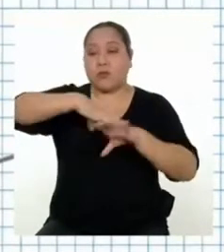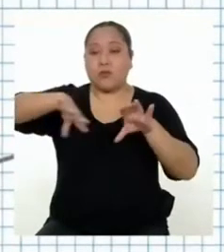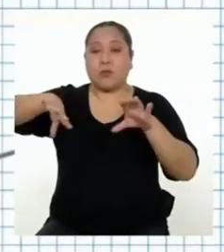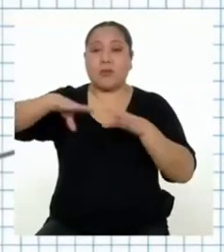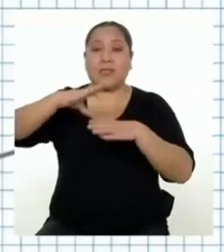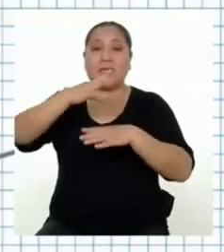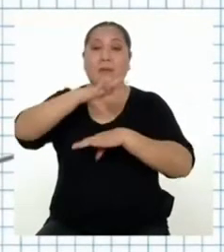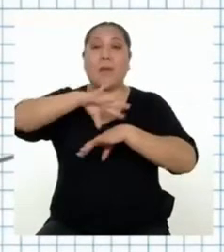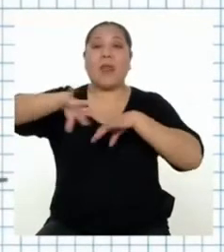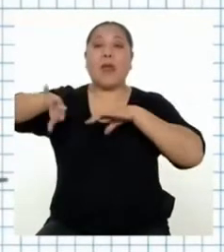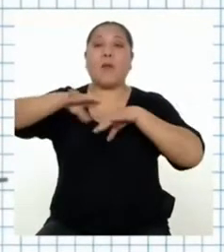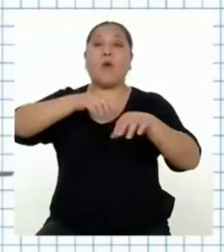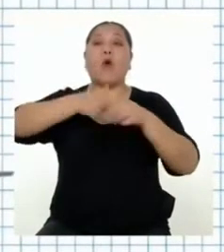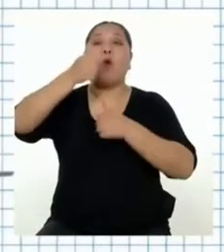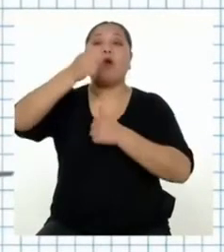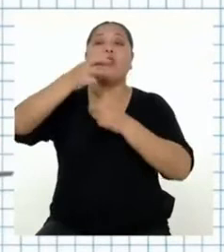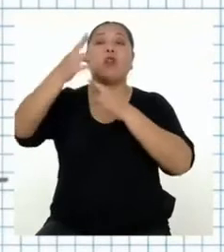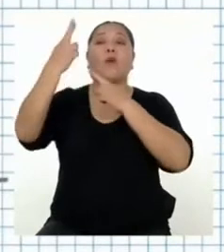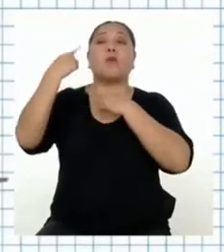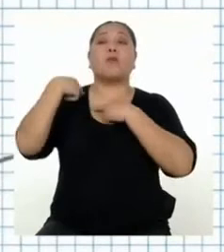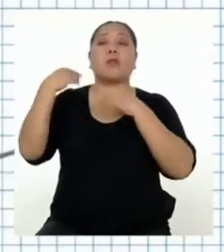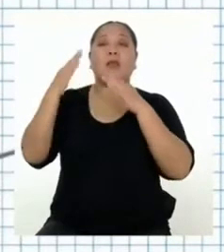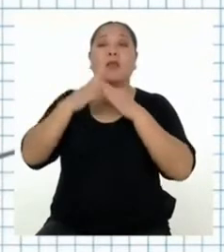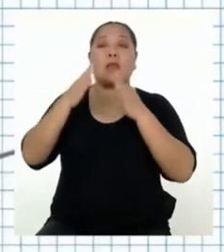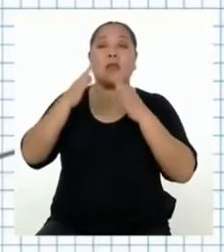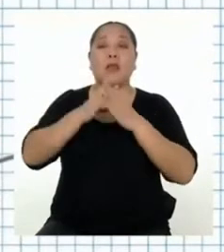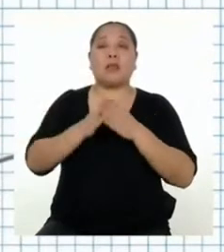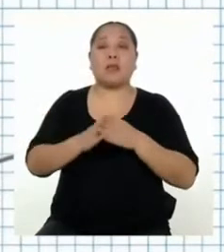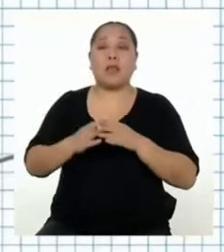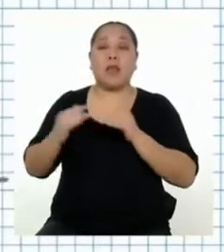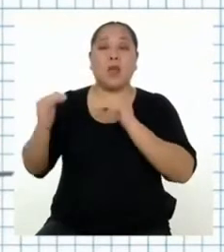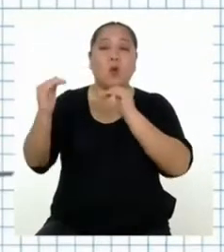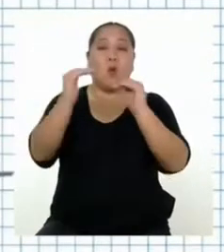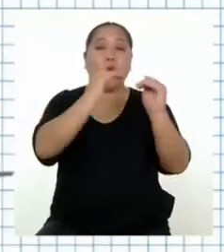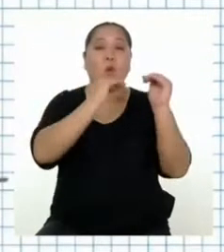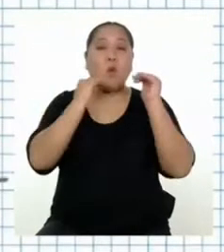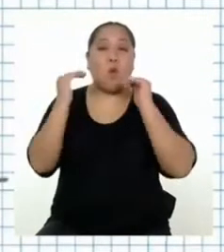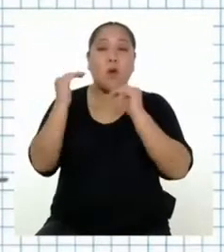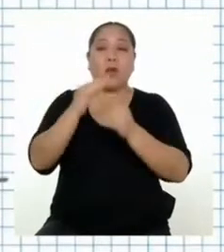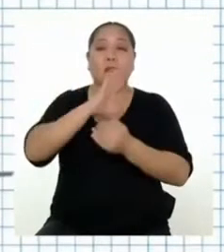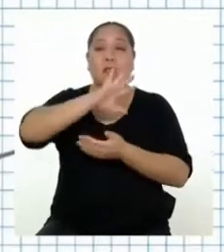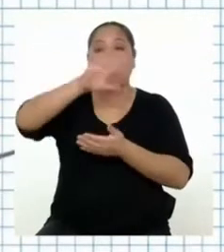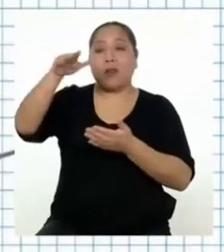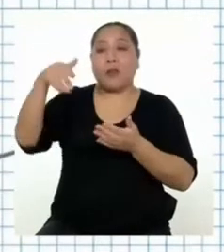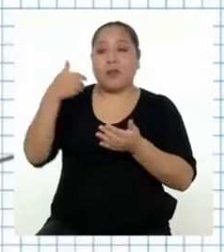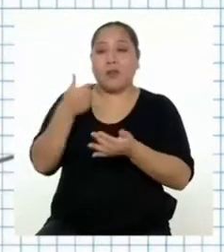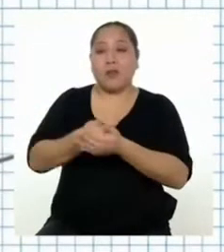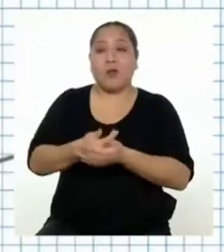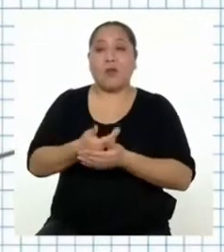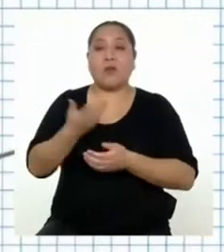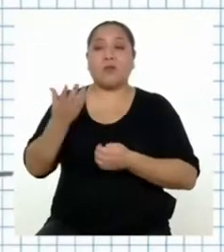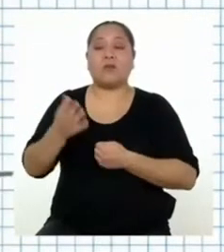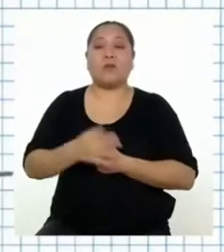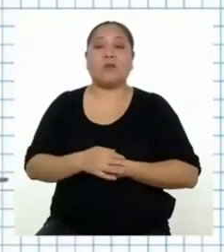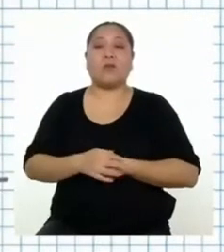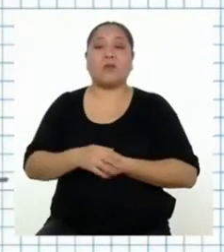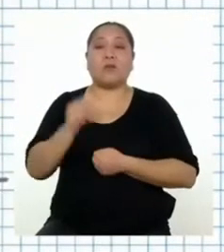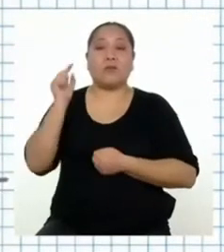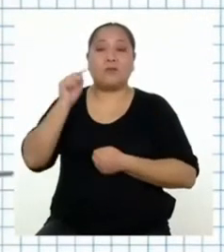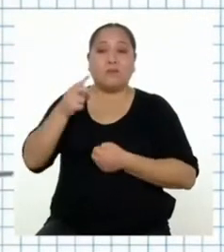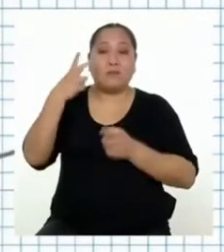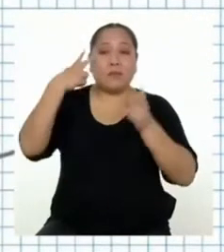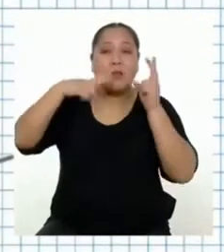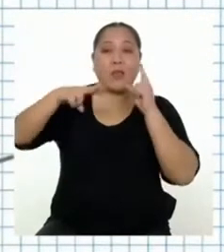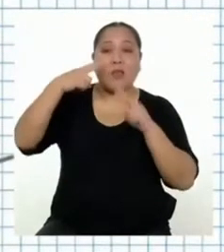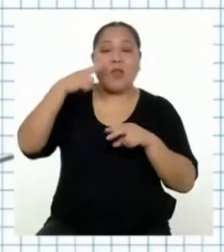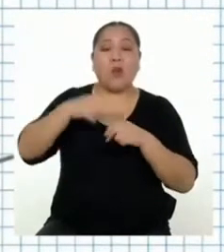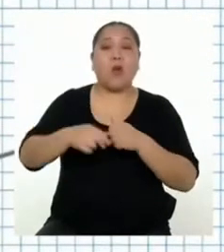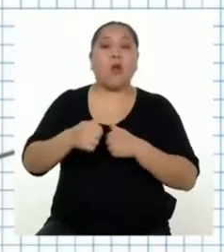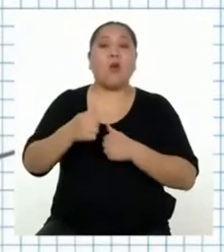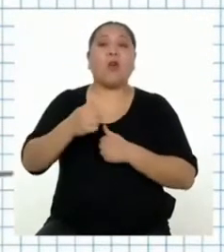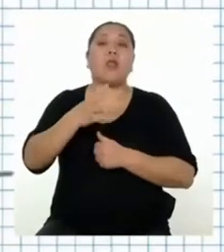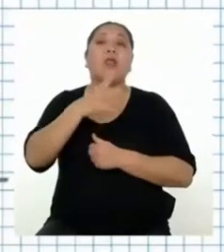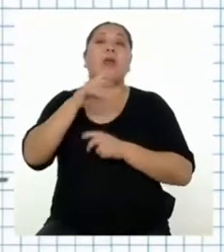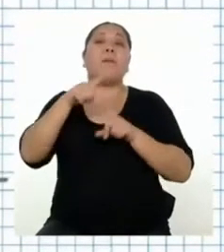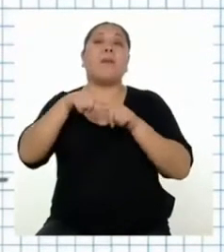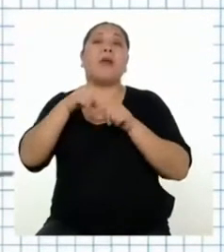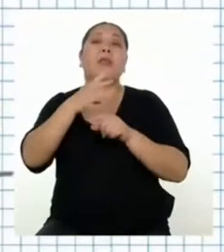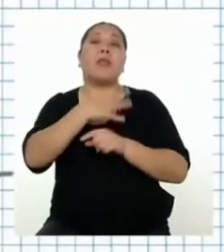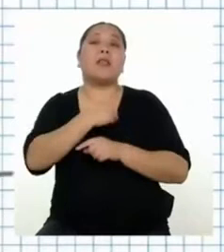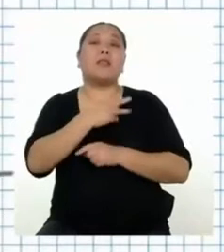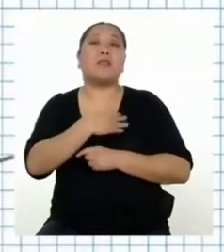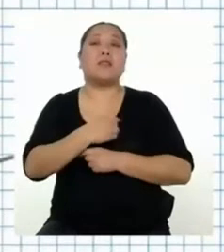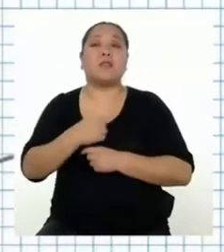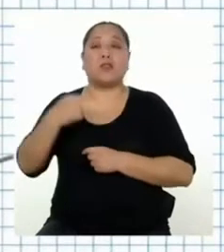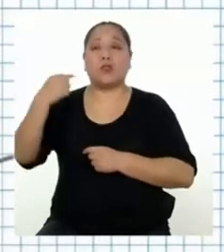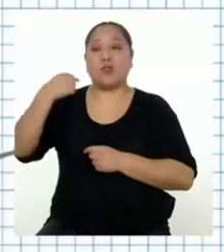tarea de la casa de manera equitativa entre todos, teniendo en cuenta nuestras edades.